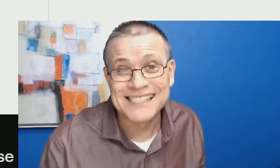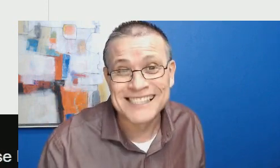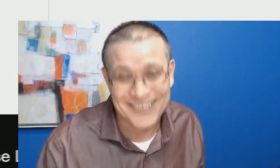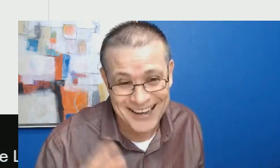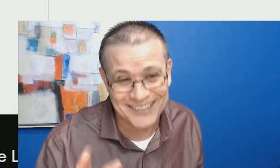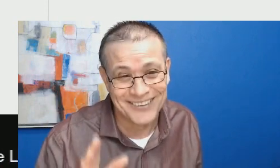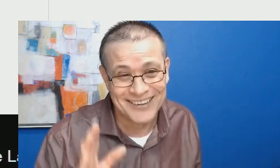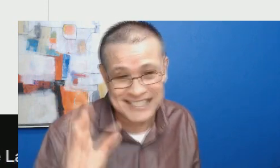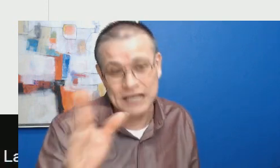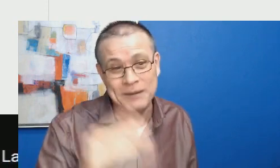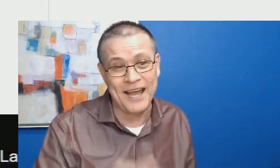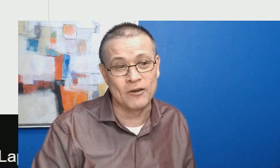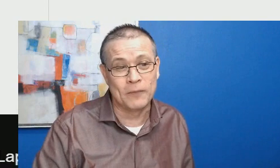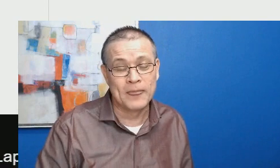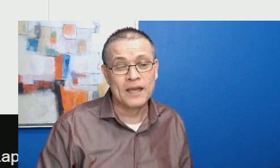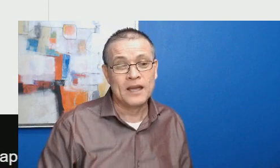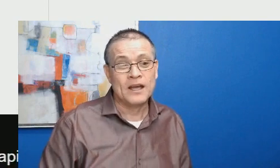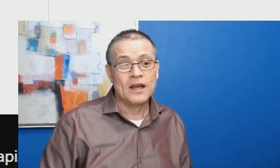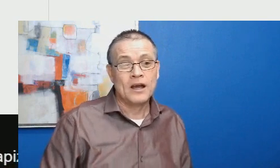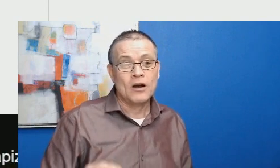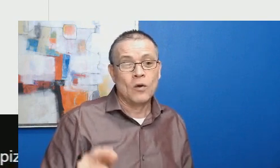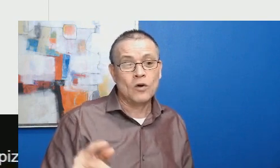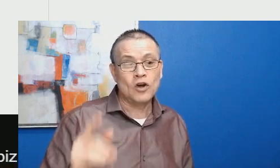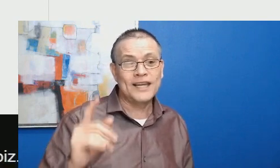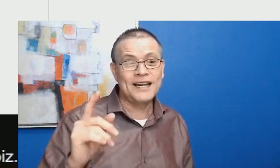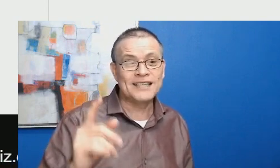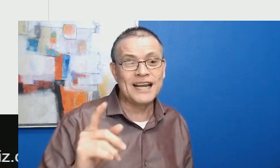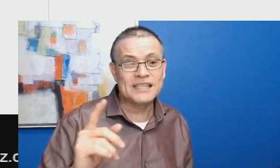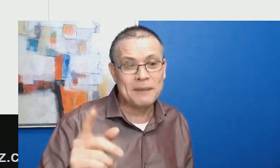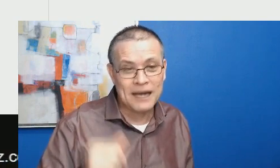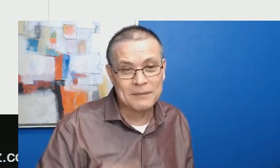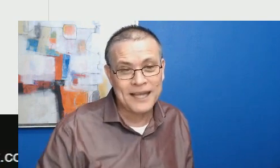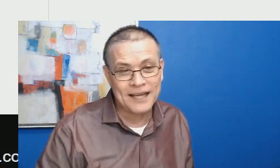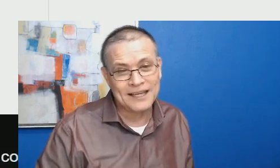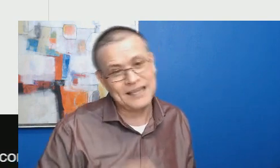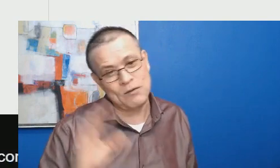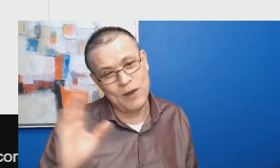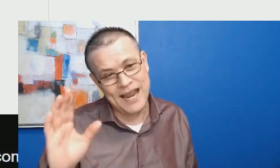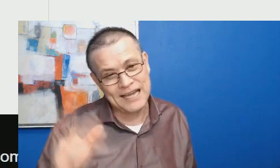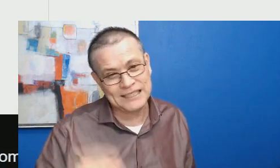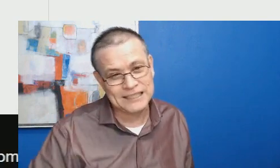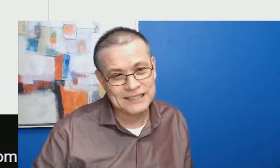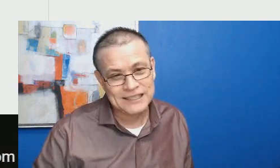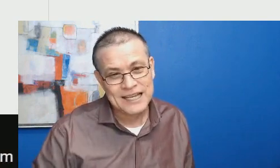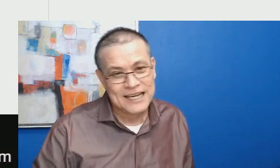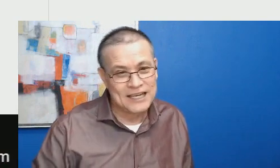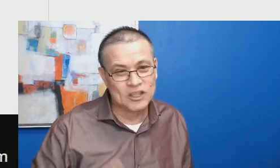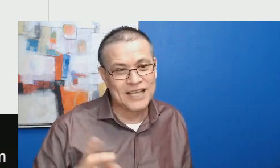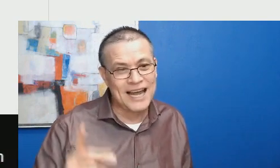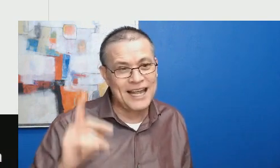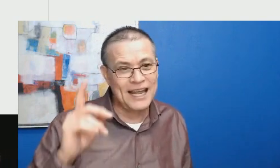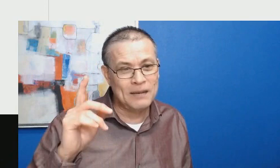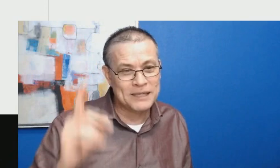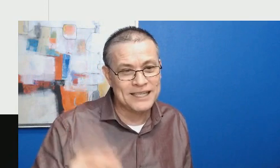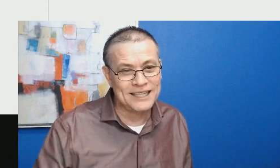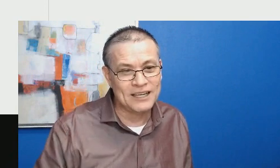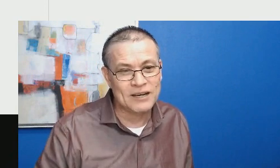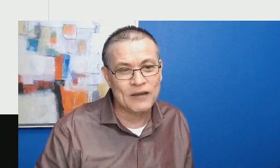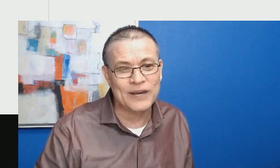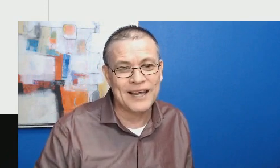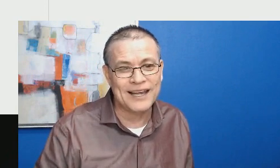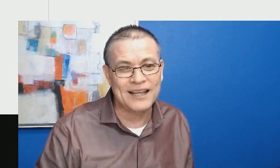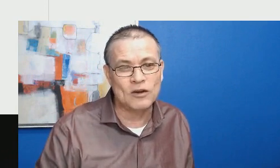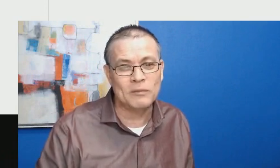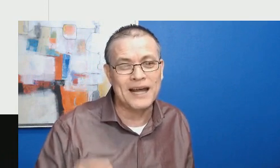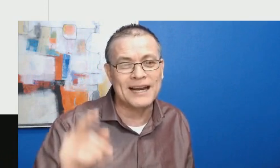Gómez cuando escribieron. Uno quiere iniciar la semana bien y de buenas. Y nos sale el presidente